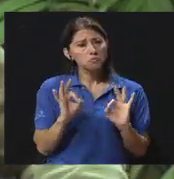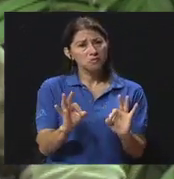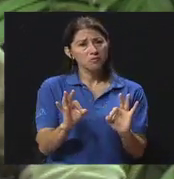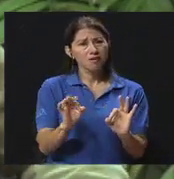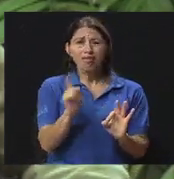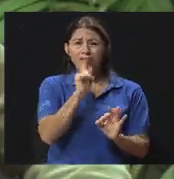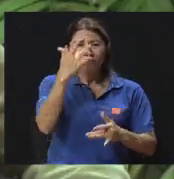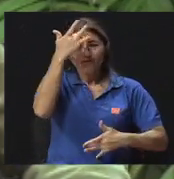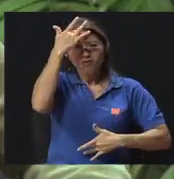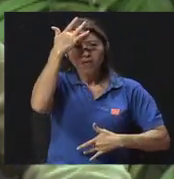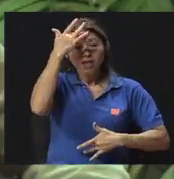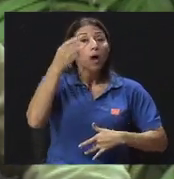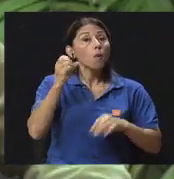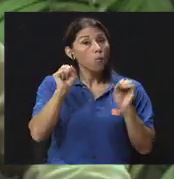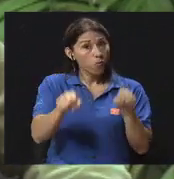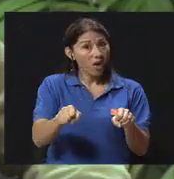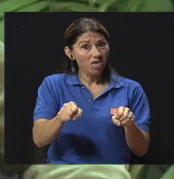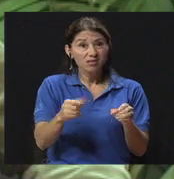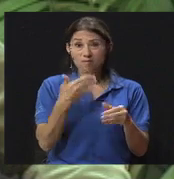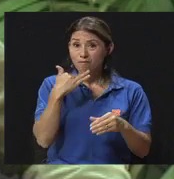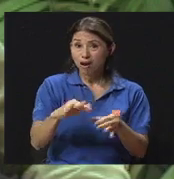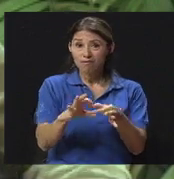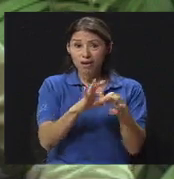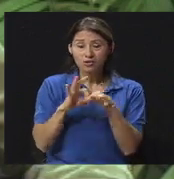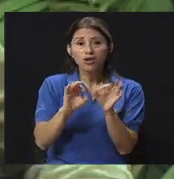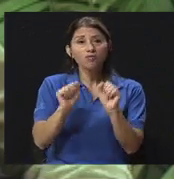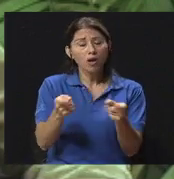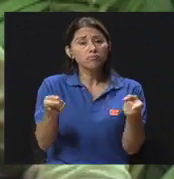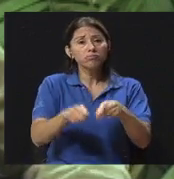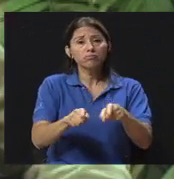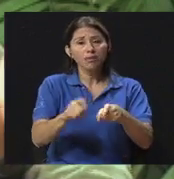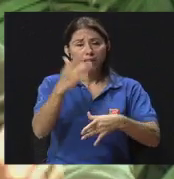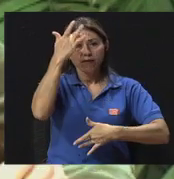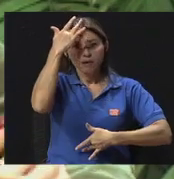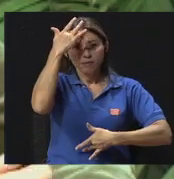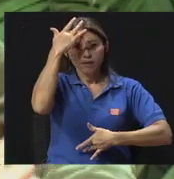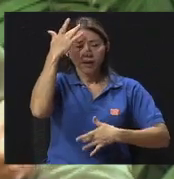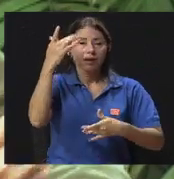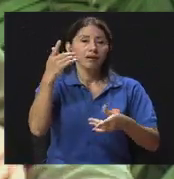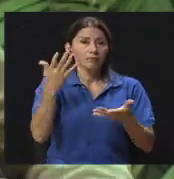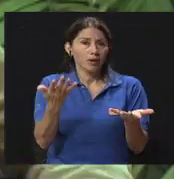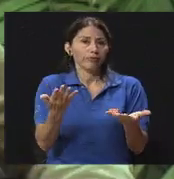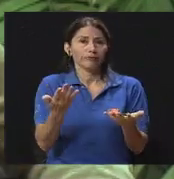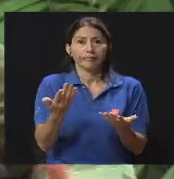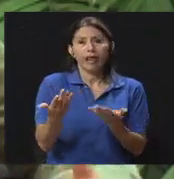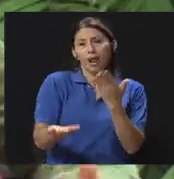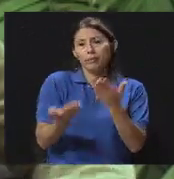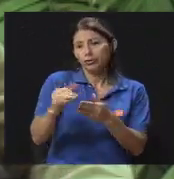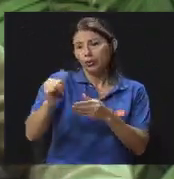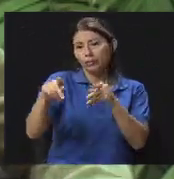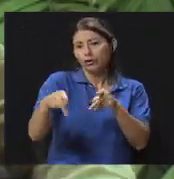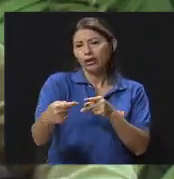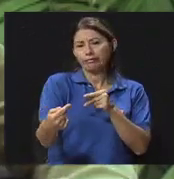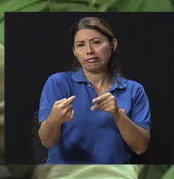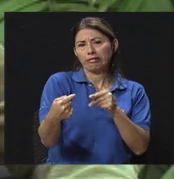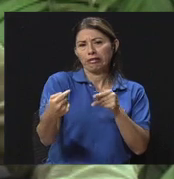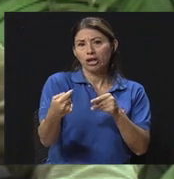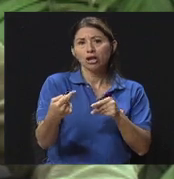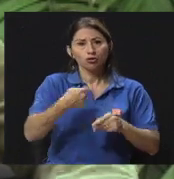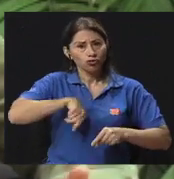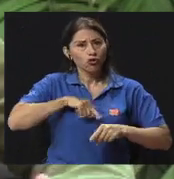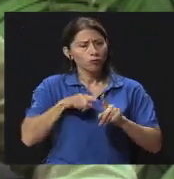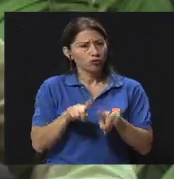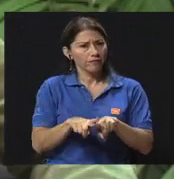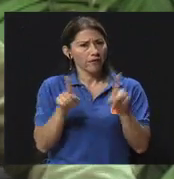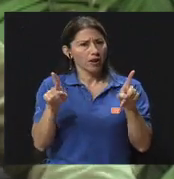interpersonales inadecuadas nos pueden enfermar, ¿verdad? Entonces, bueno, tenemos roces, somos diferentes. ¿Cómo lidiar con esas diferencias